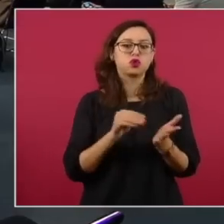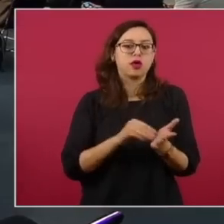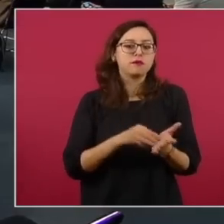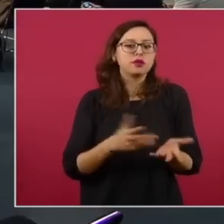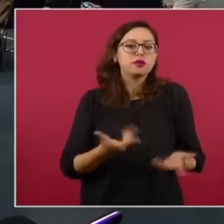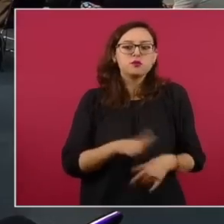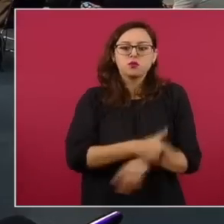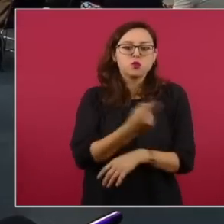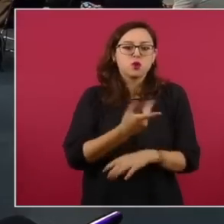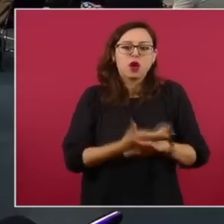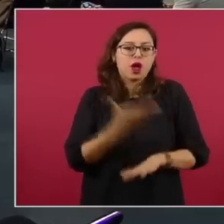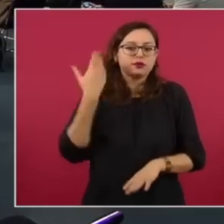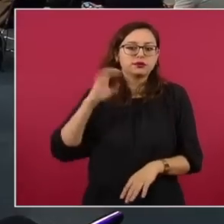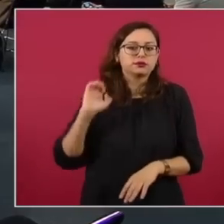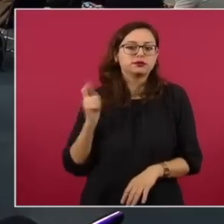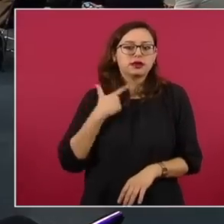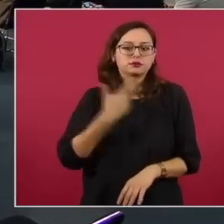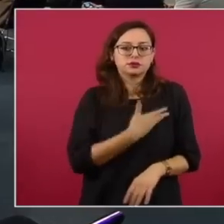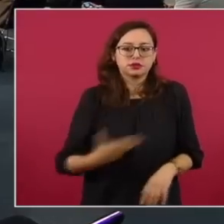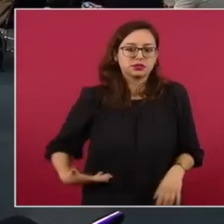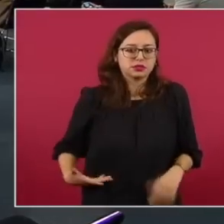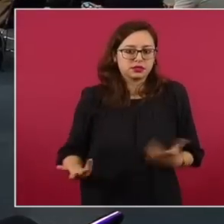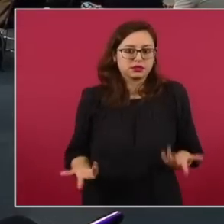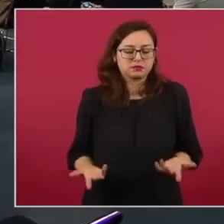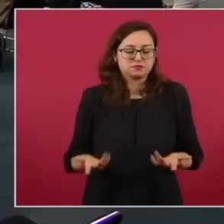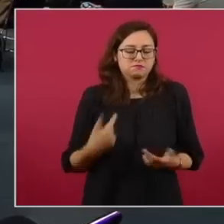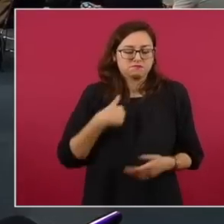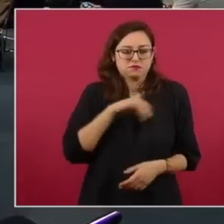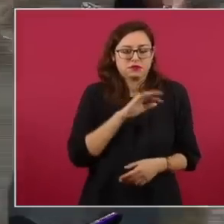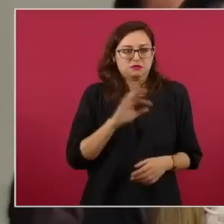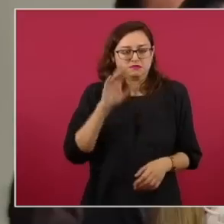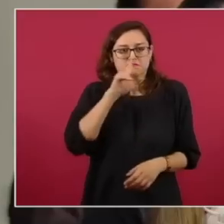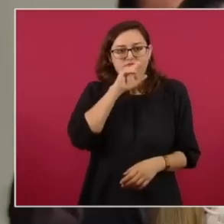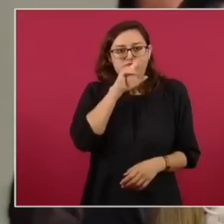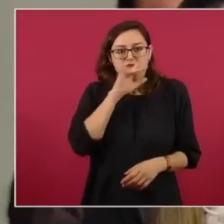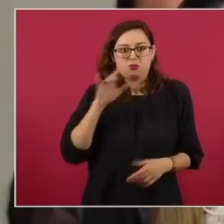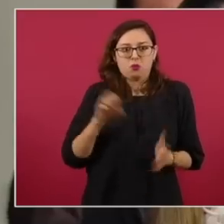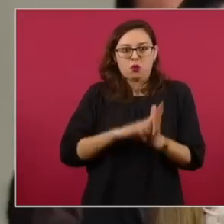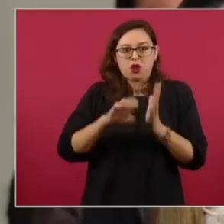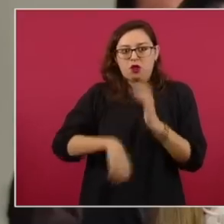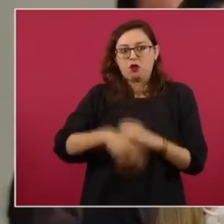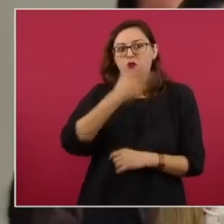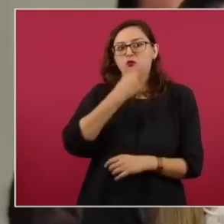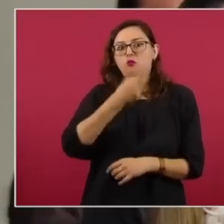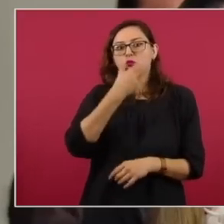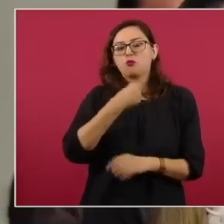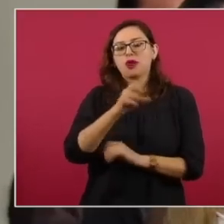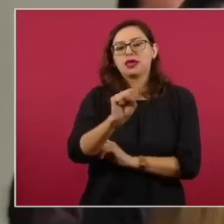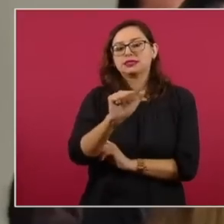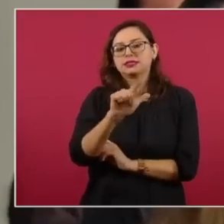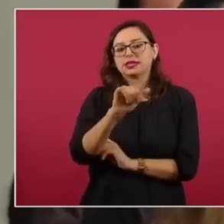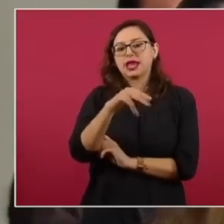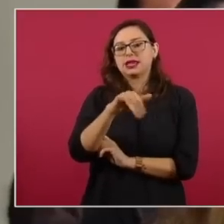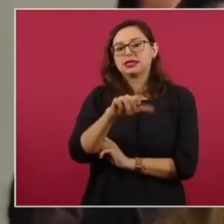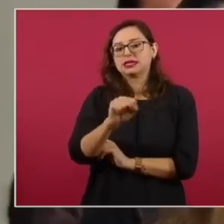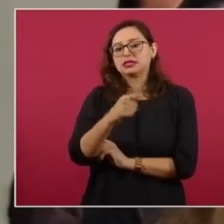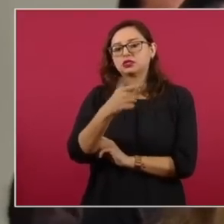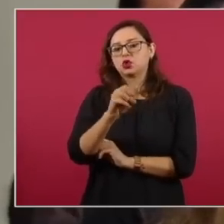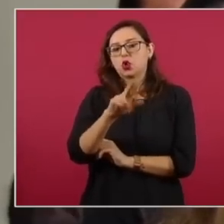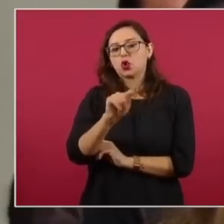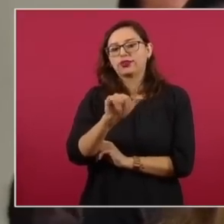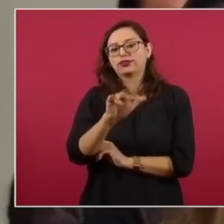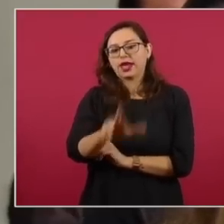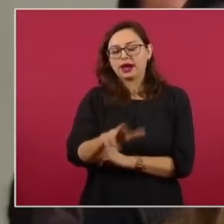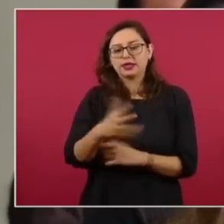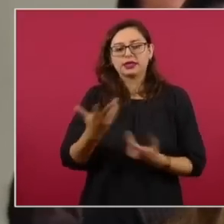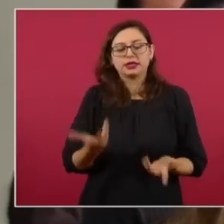ocuparon en algún momento y me interesa mucho, por ejemplo, el caso de Salinas de Huertari, el licenciado Pablo Gómez, como usted